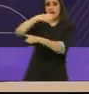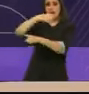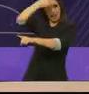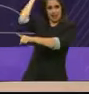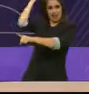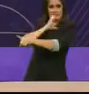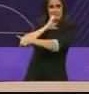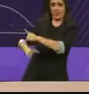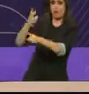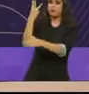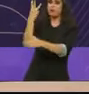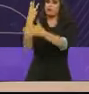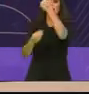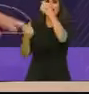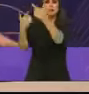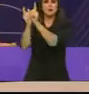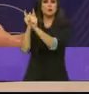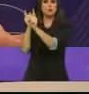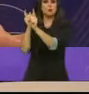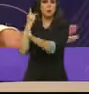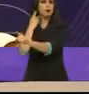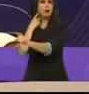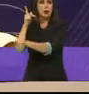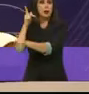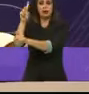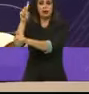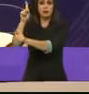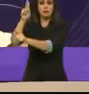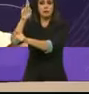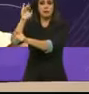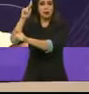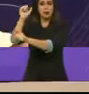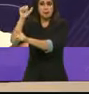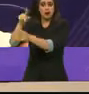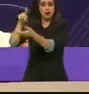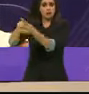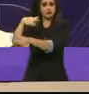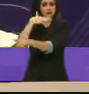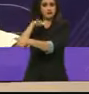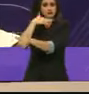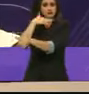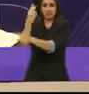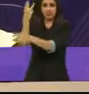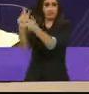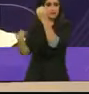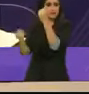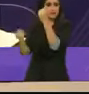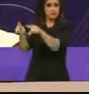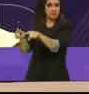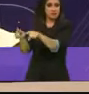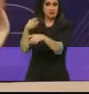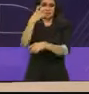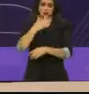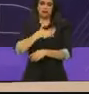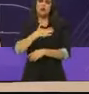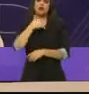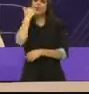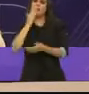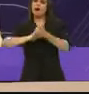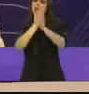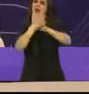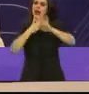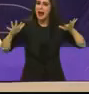La buena noticia es que la mayoría quiere que siga esta gran transformación. Vamos